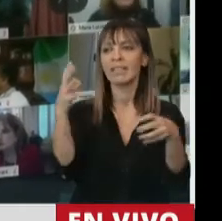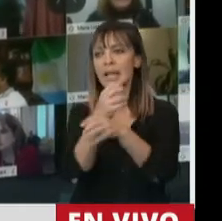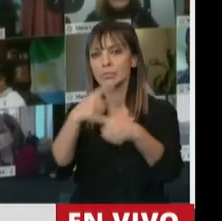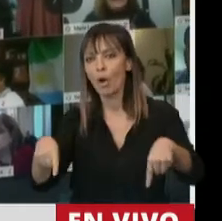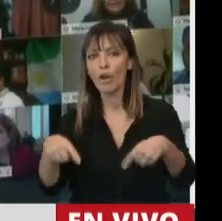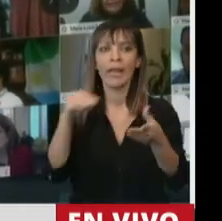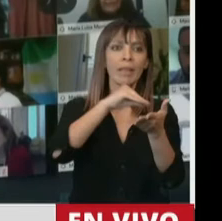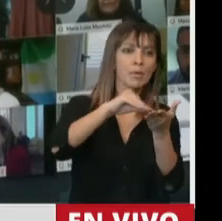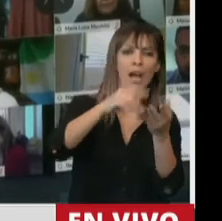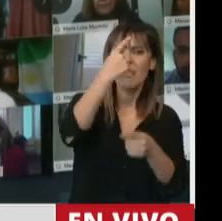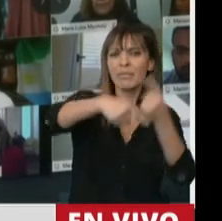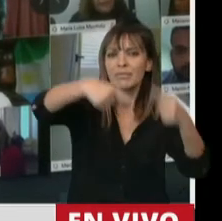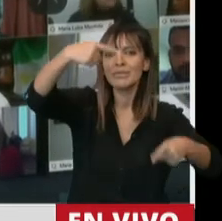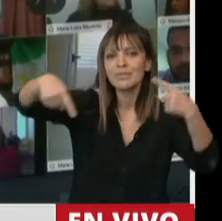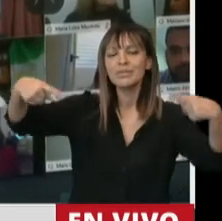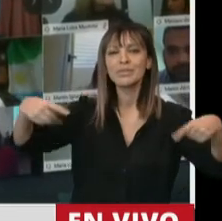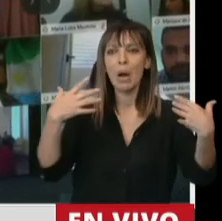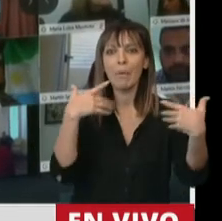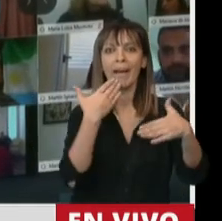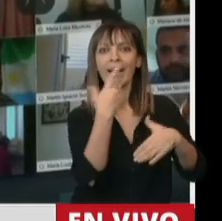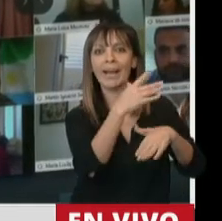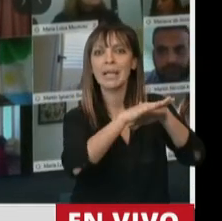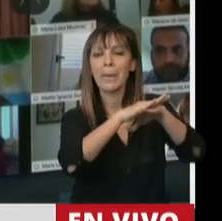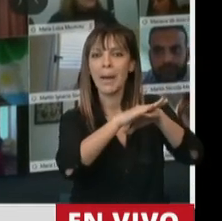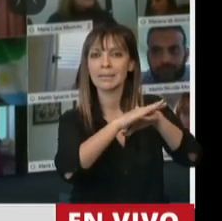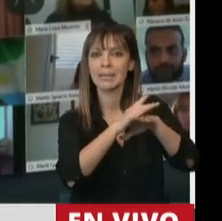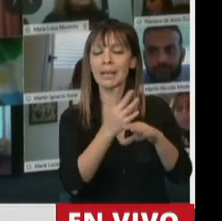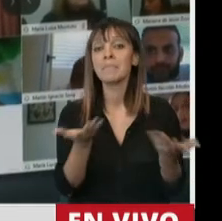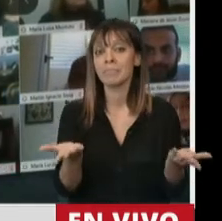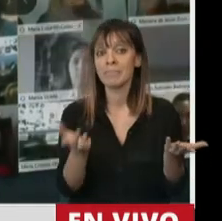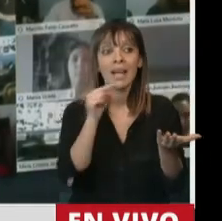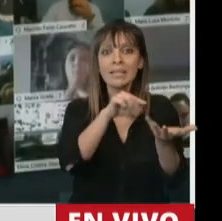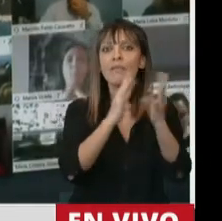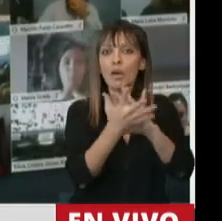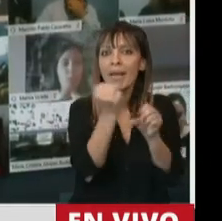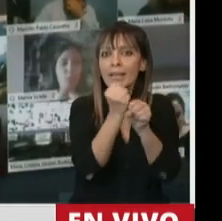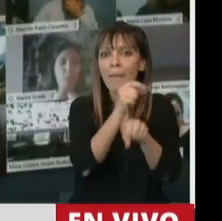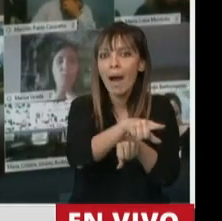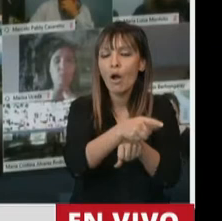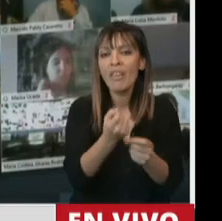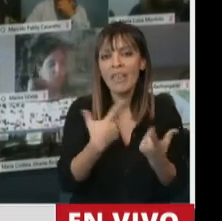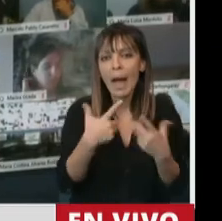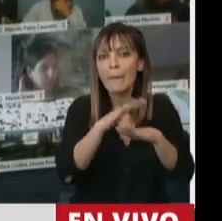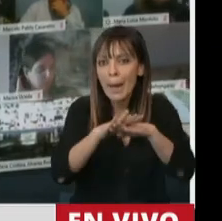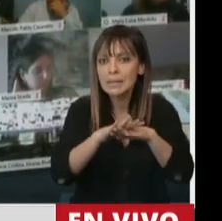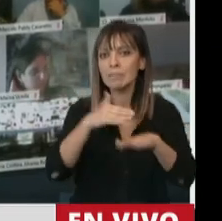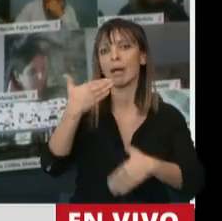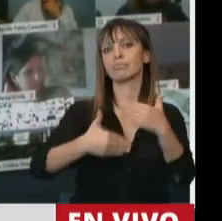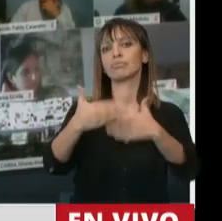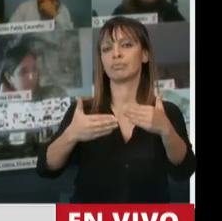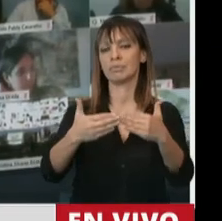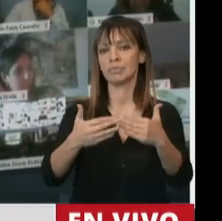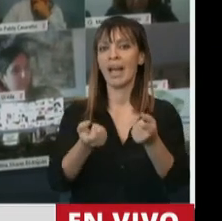Cámara de Diputados o en la Cámara de Senadores, digamos. Es una modalidad de trabajo, establecemos pautas